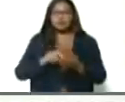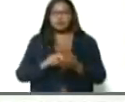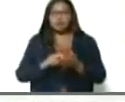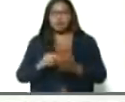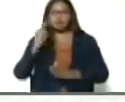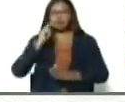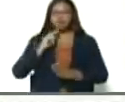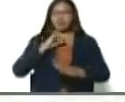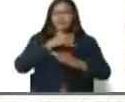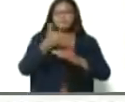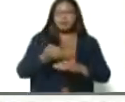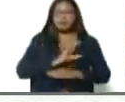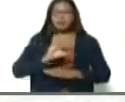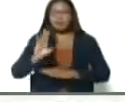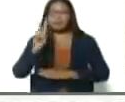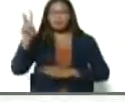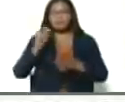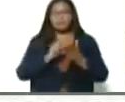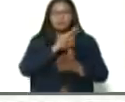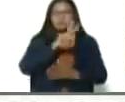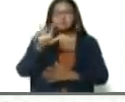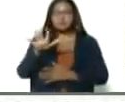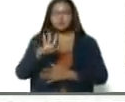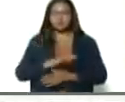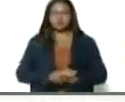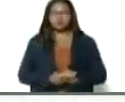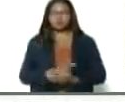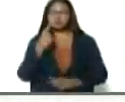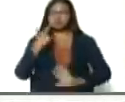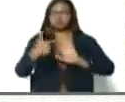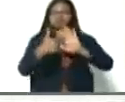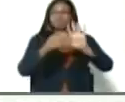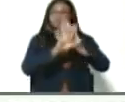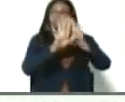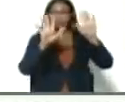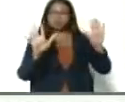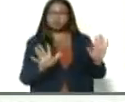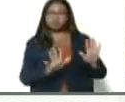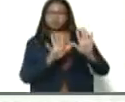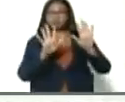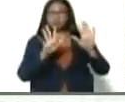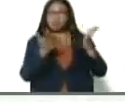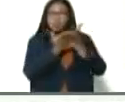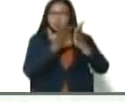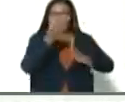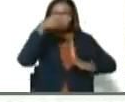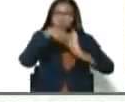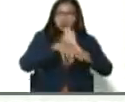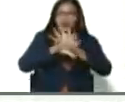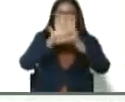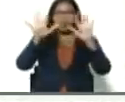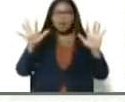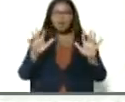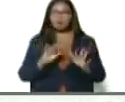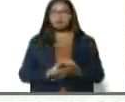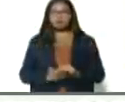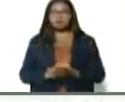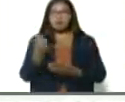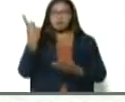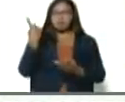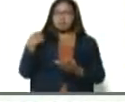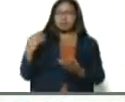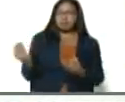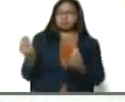el Plan de la Patria 2025. Miren que lo tenemos bien estudiado. Miren que tiene una gran coherencia